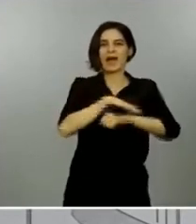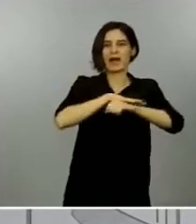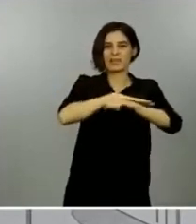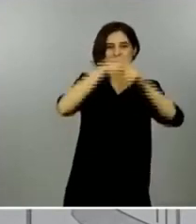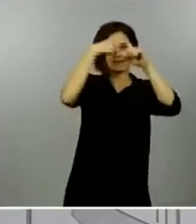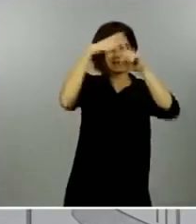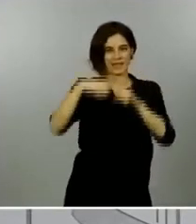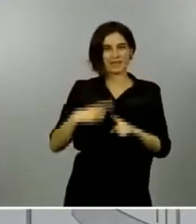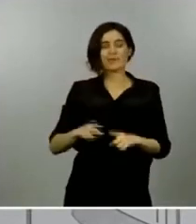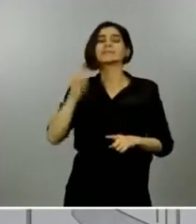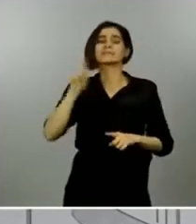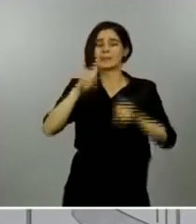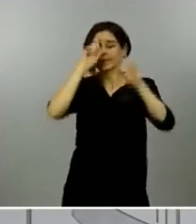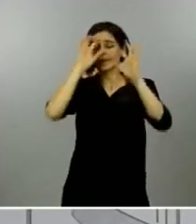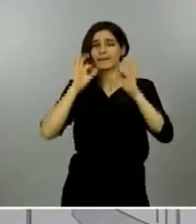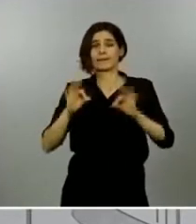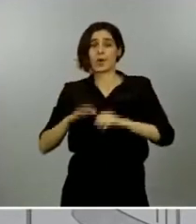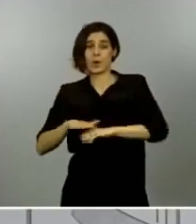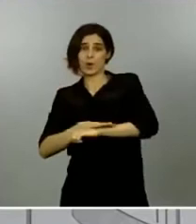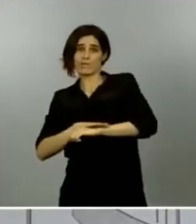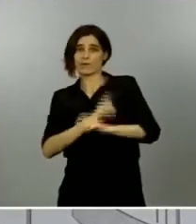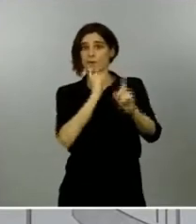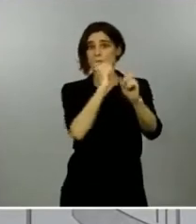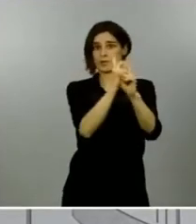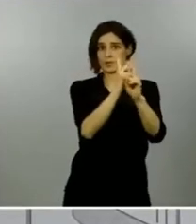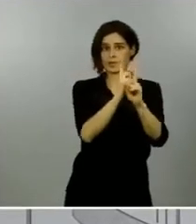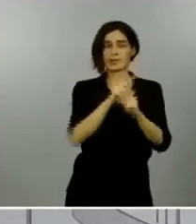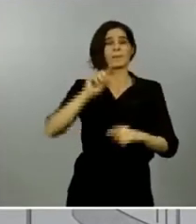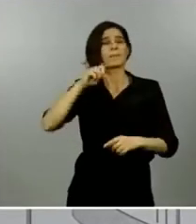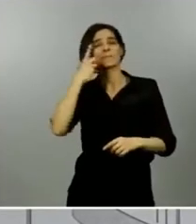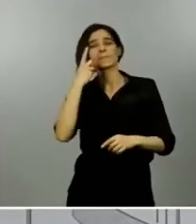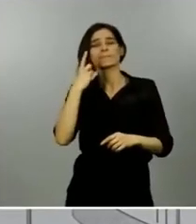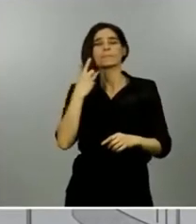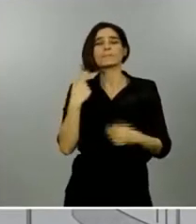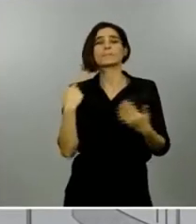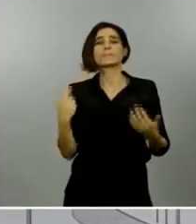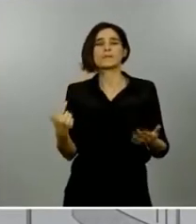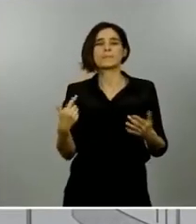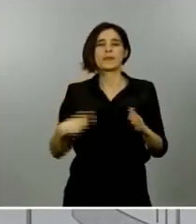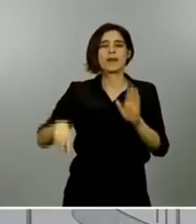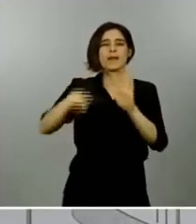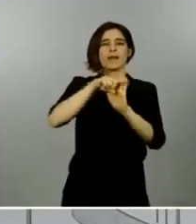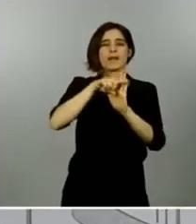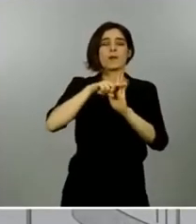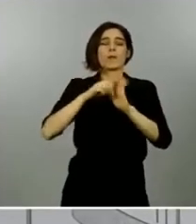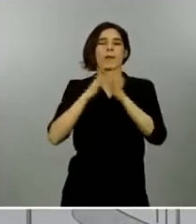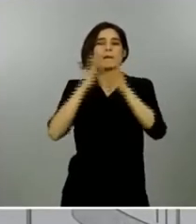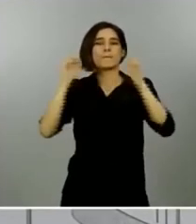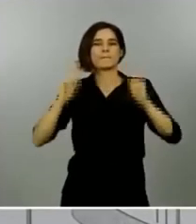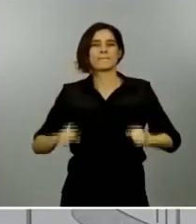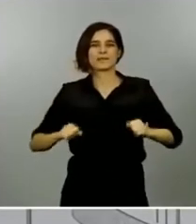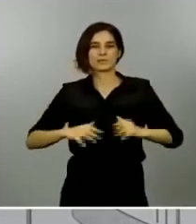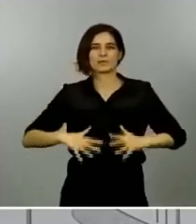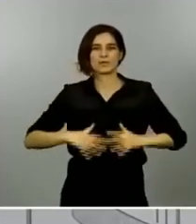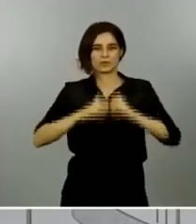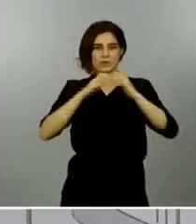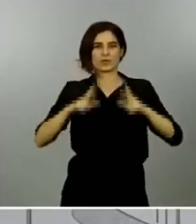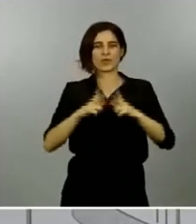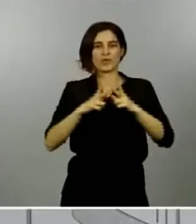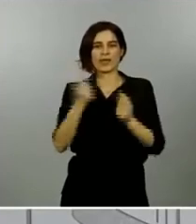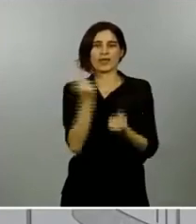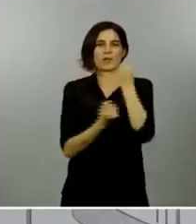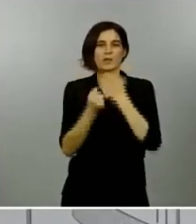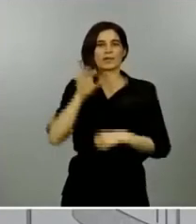han de ser los pactos de reconstrucción social y económica de España, que demanda, a mi juicio, una abrumadora mayoría de nuestra sociedad.